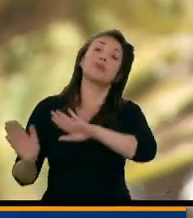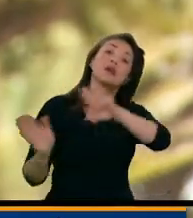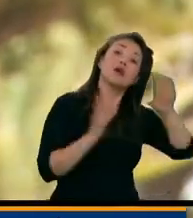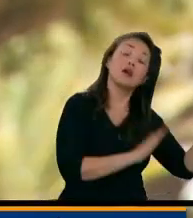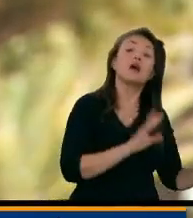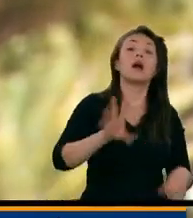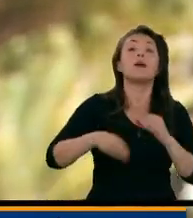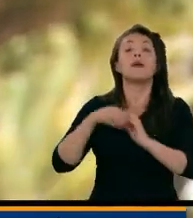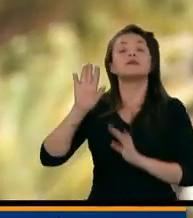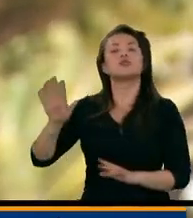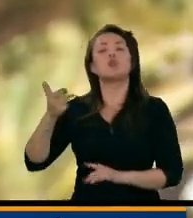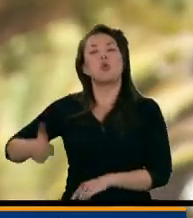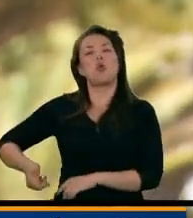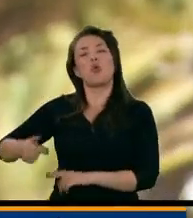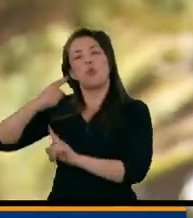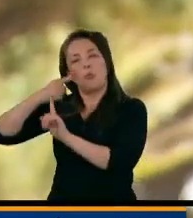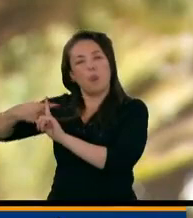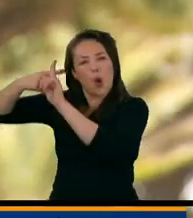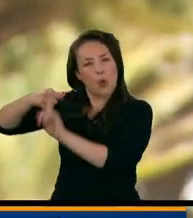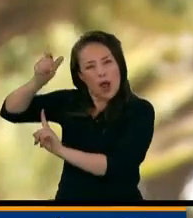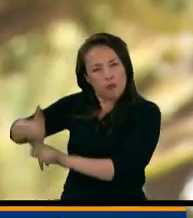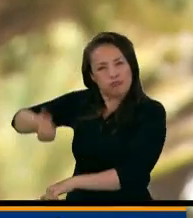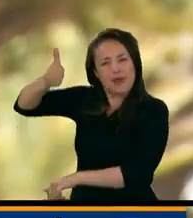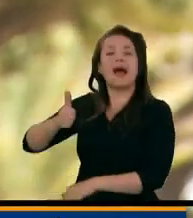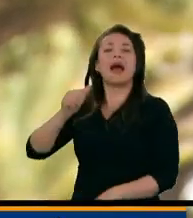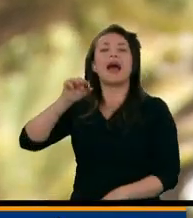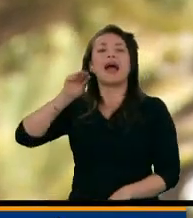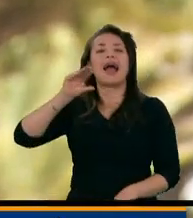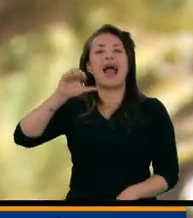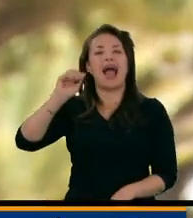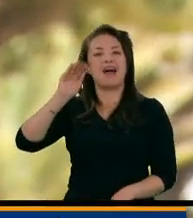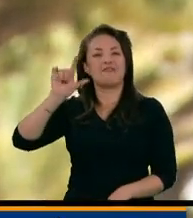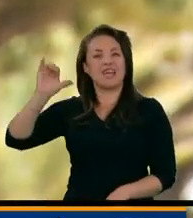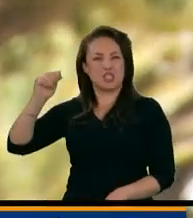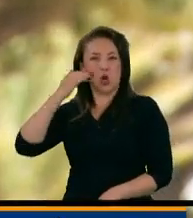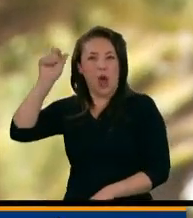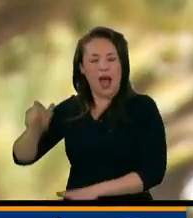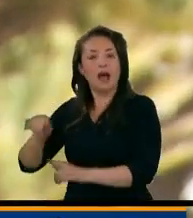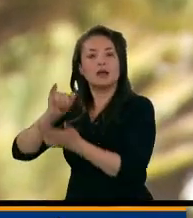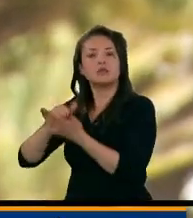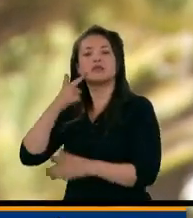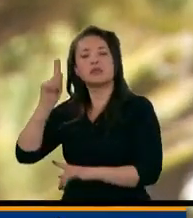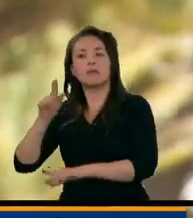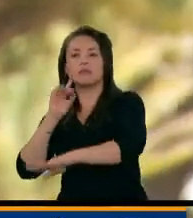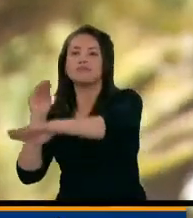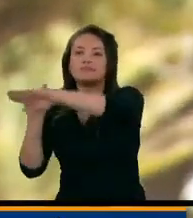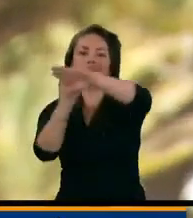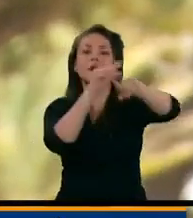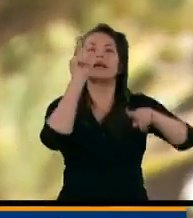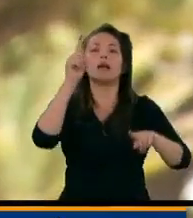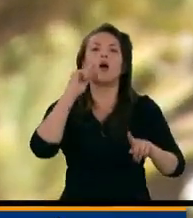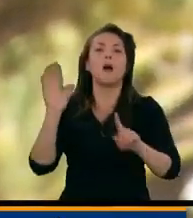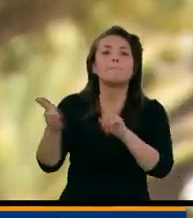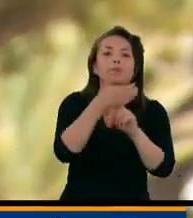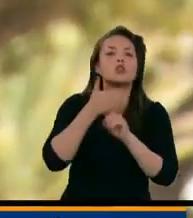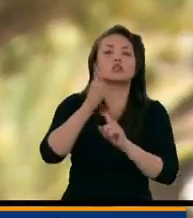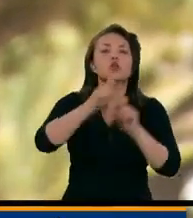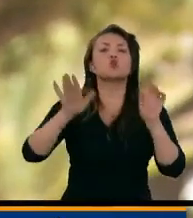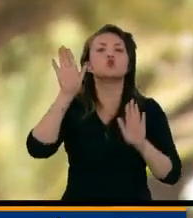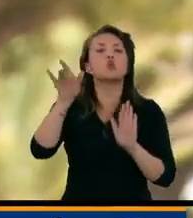Procuradora Margarita Cabello también hizo un llamado urgente frente a la protección de personeros. cerca de 110 que han sido amenazados en el